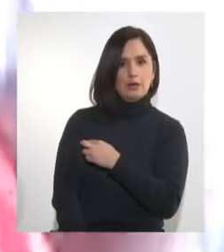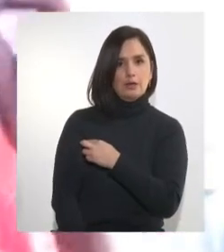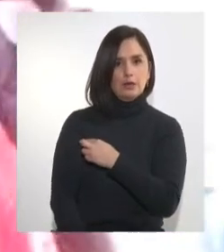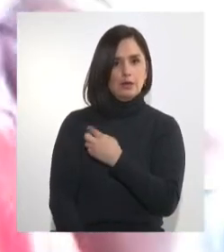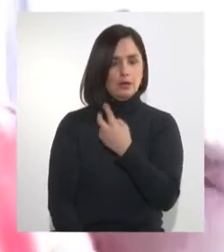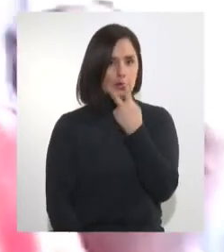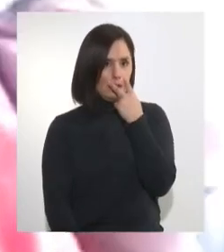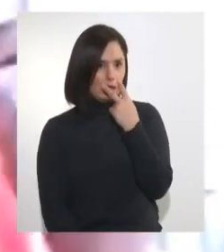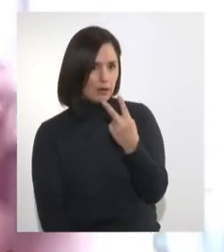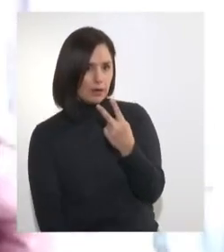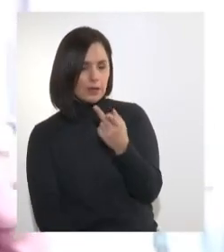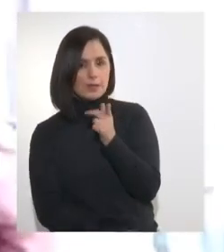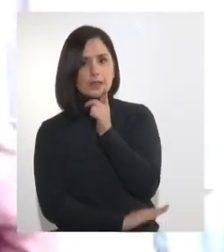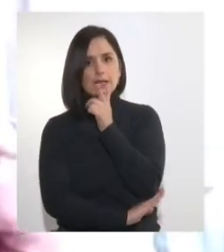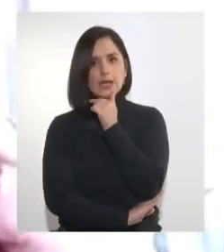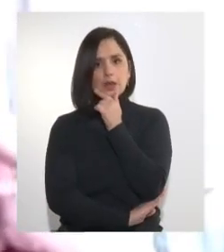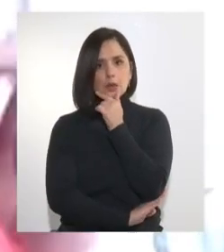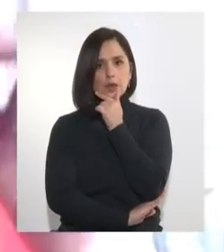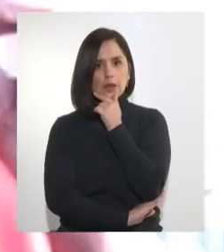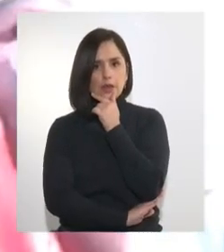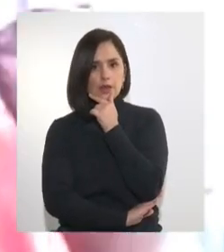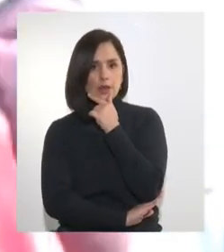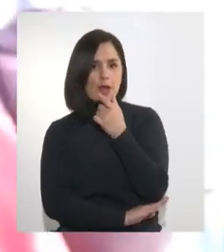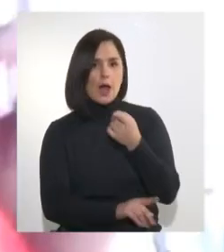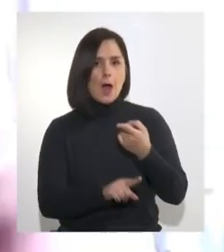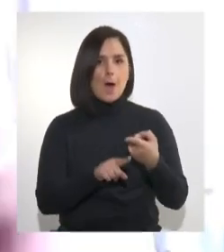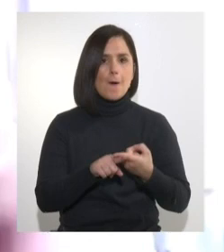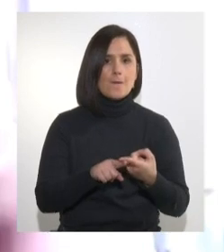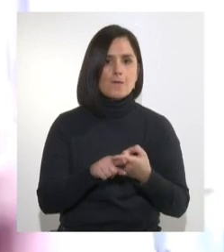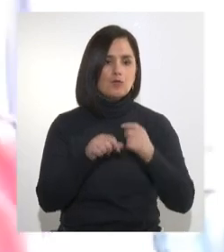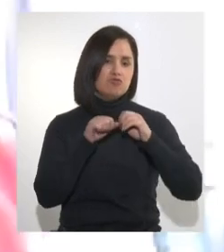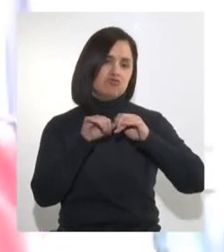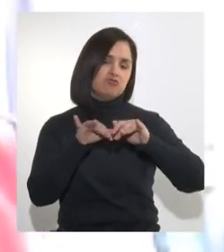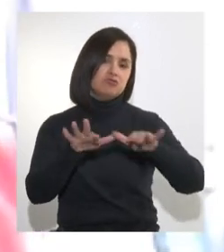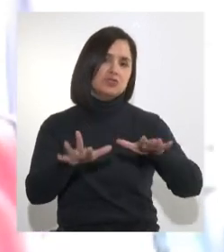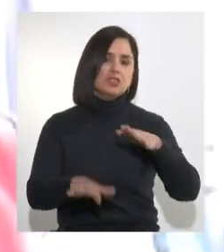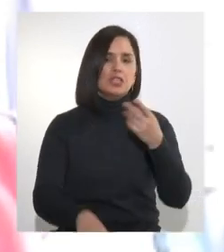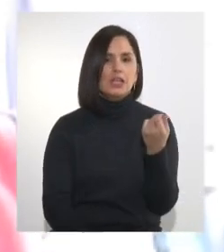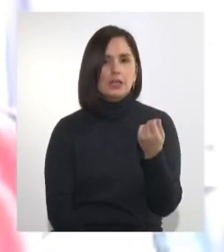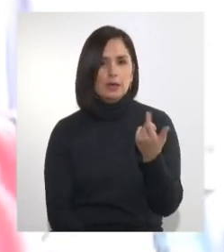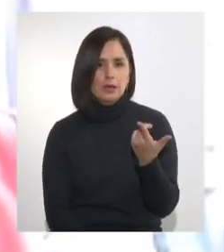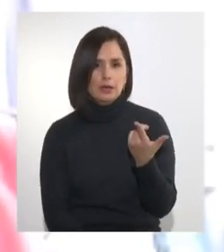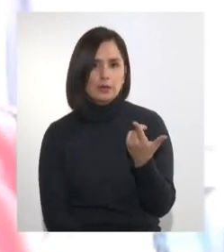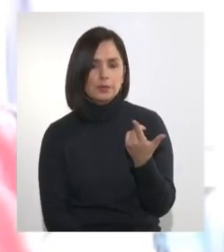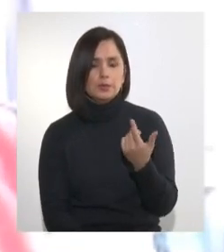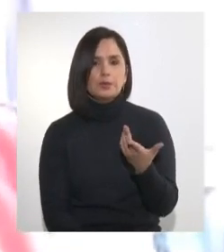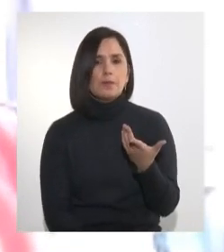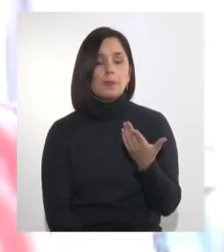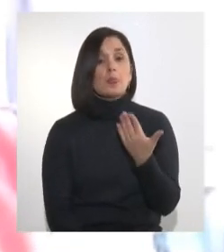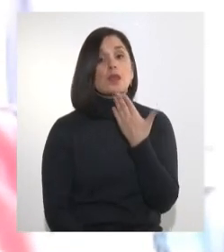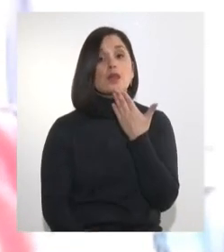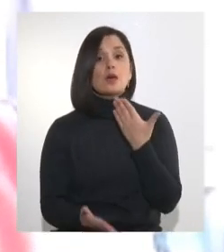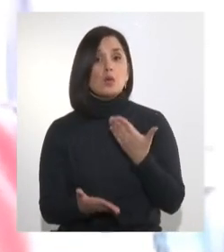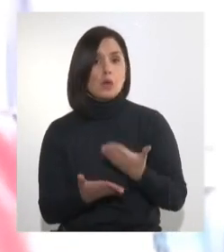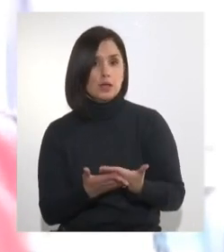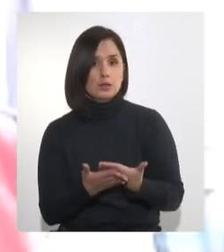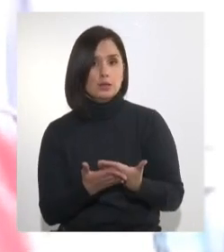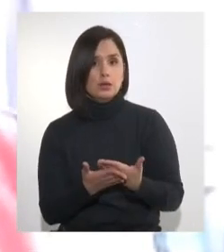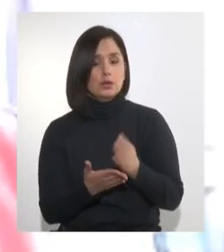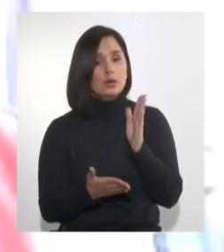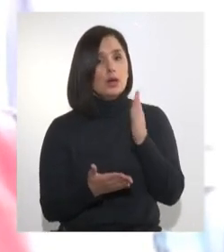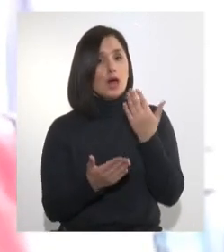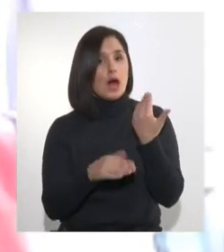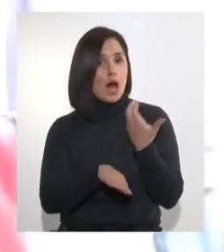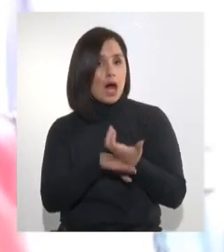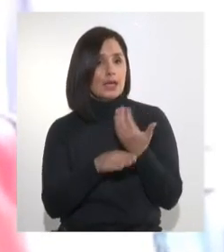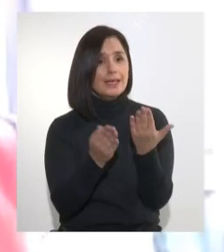a la sospecha de derroche y de la falta de previsión para el mañana, cuando por necesidades no cubiertas por